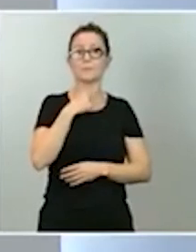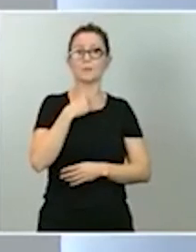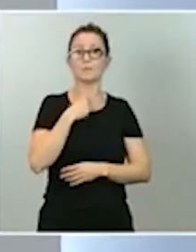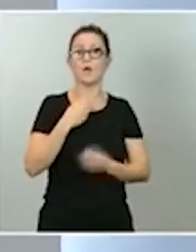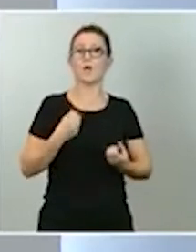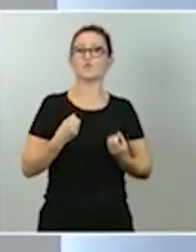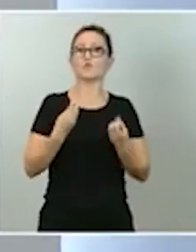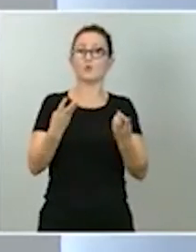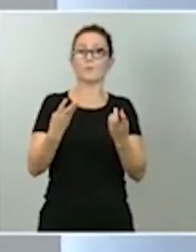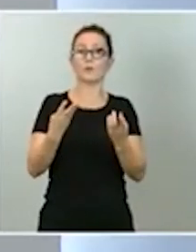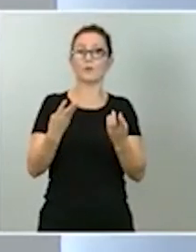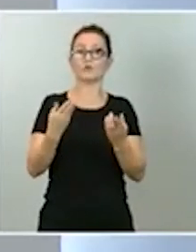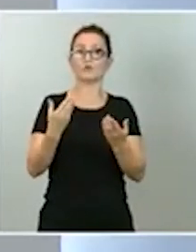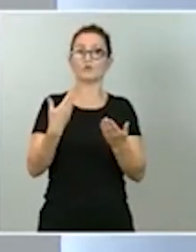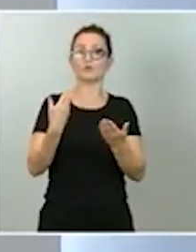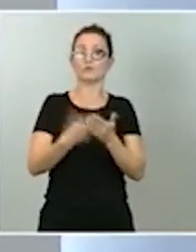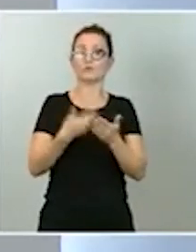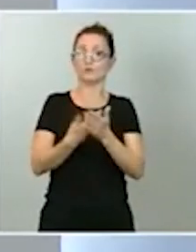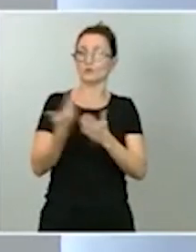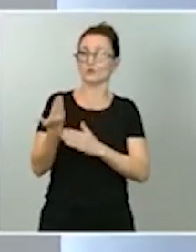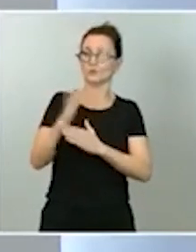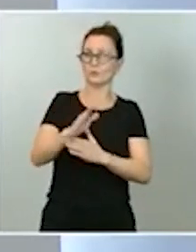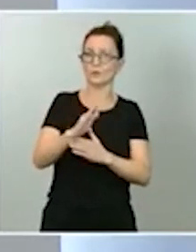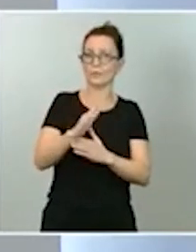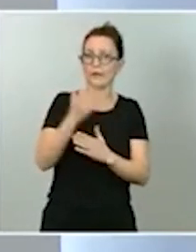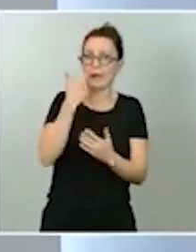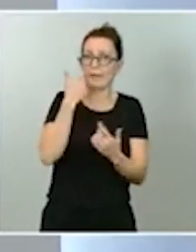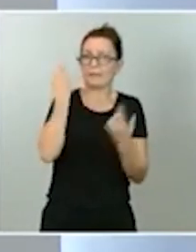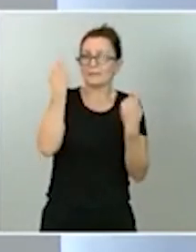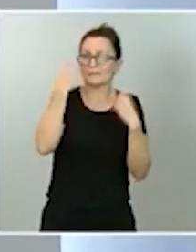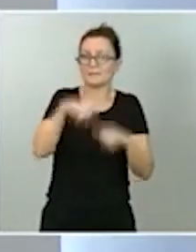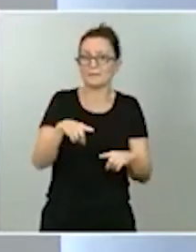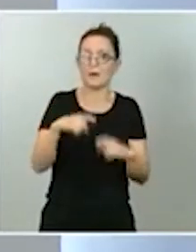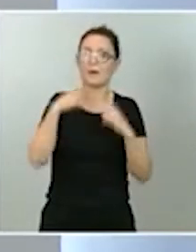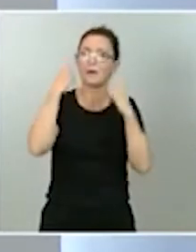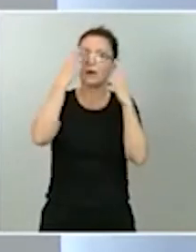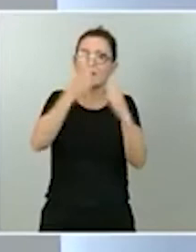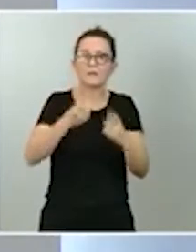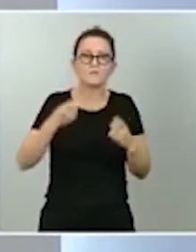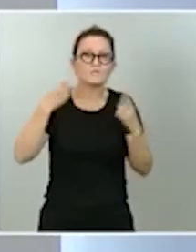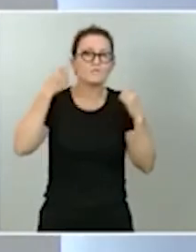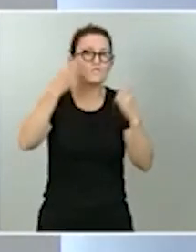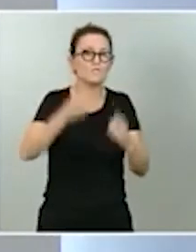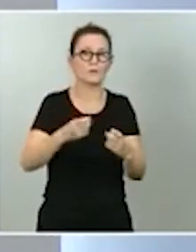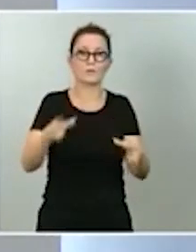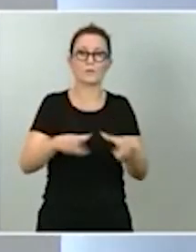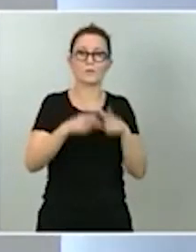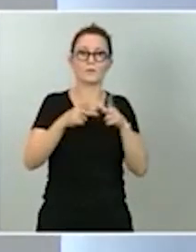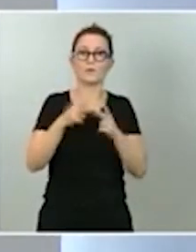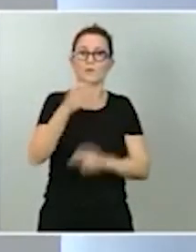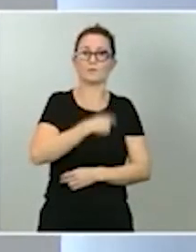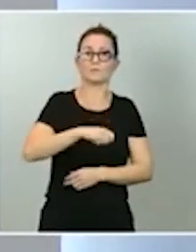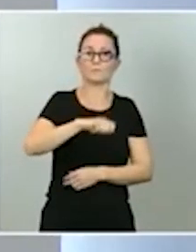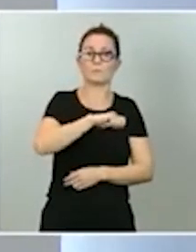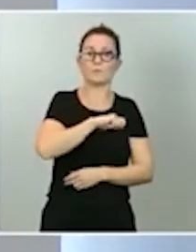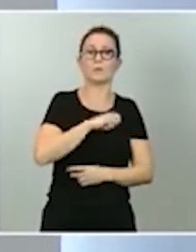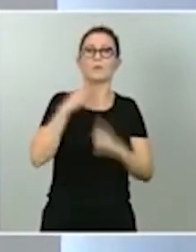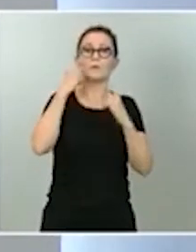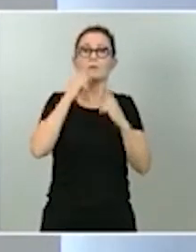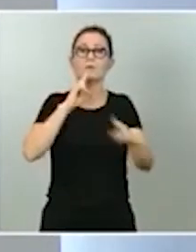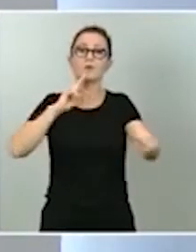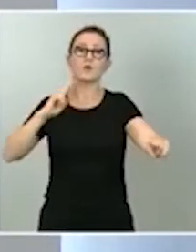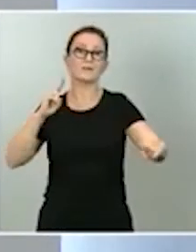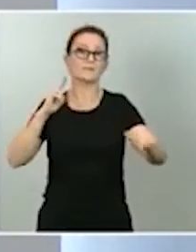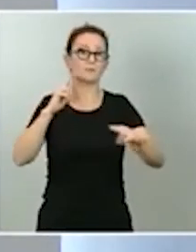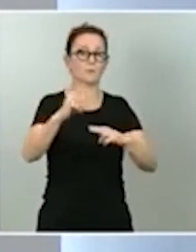para que todos seamos conscientes del enorme esfuerzo colectivo que está haciendo la sociedad española para proporcionar esta respuesta y que